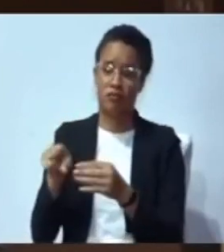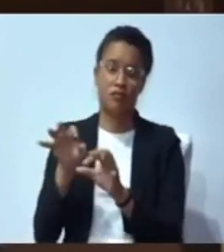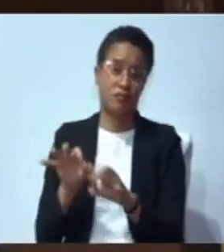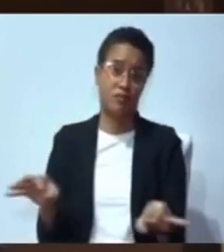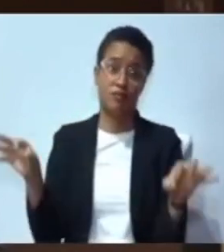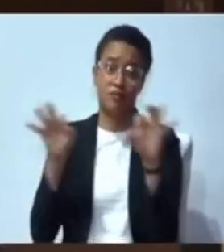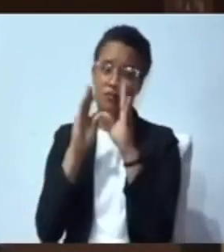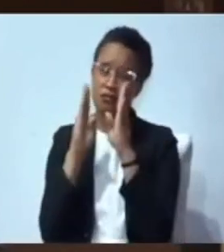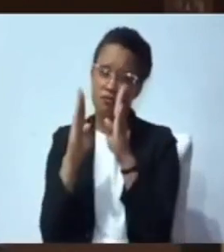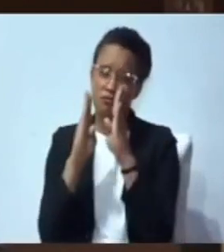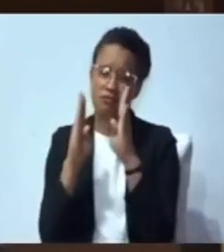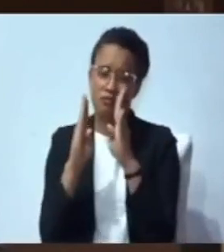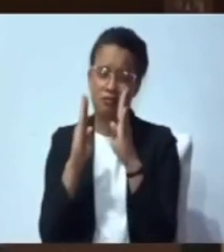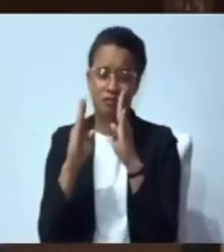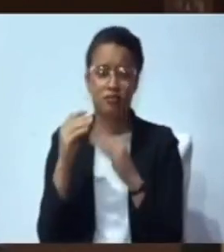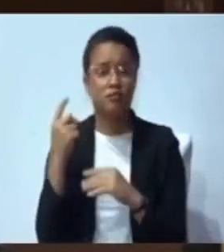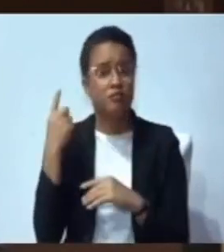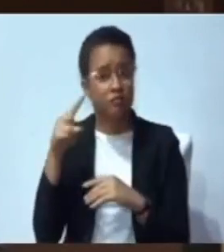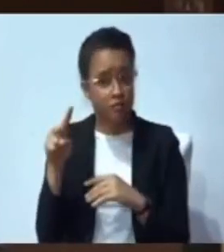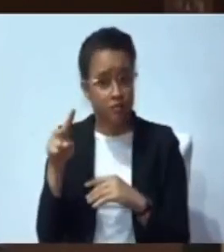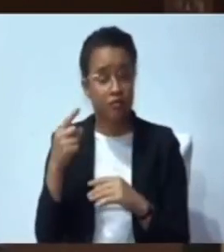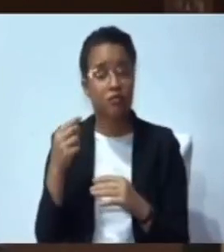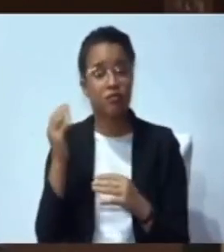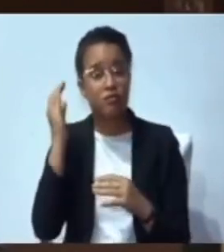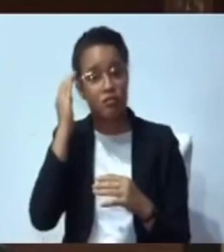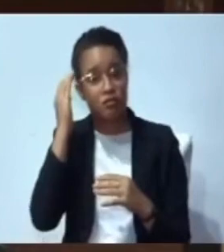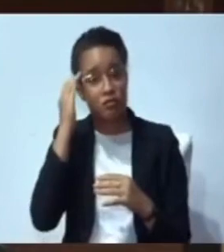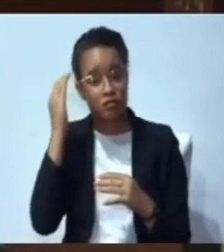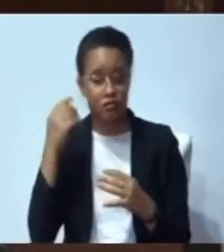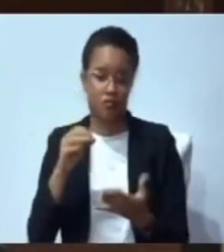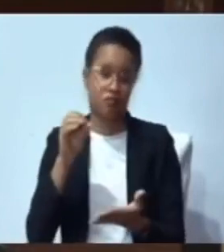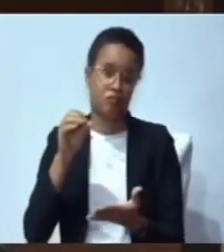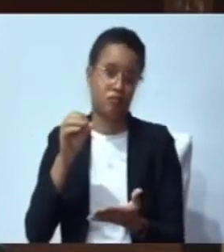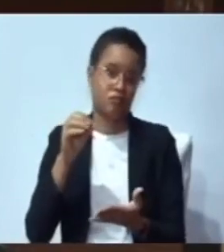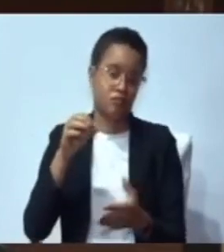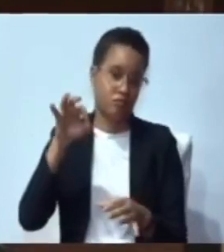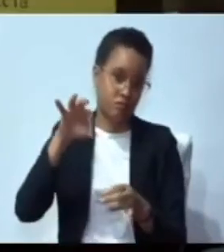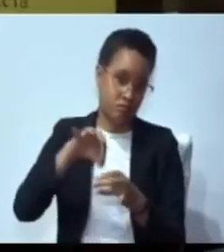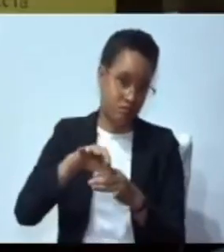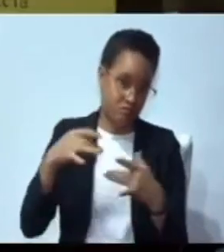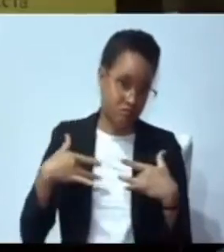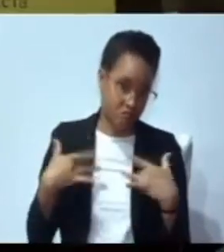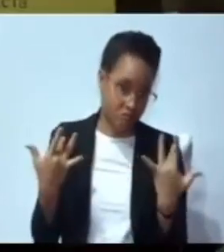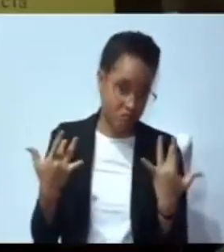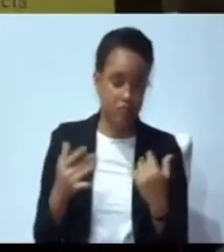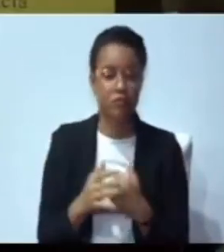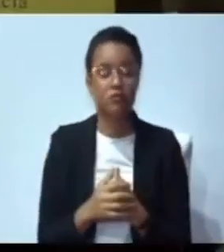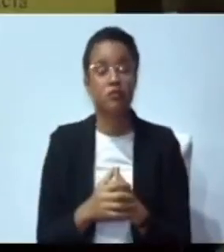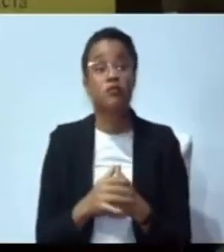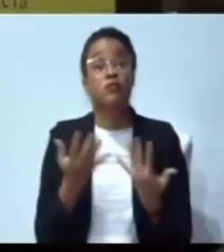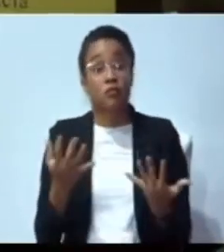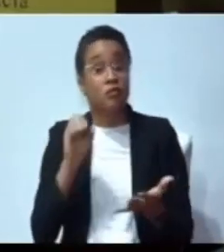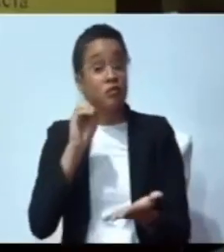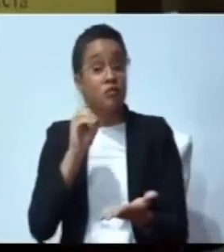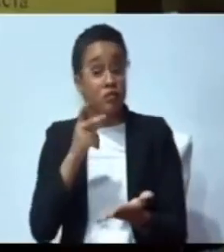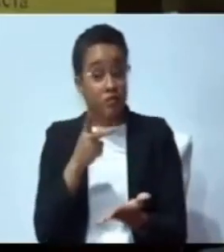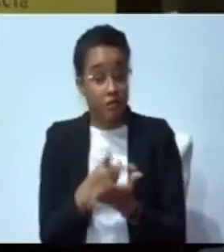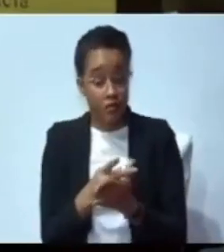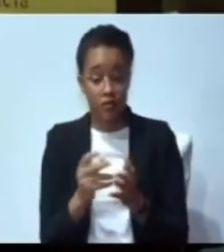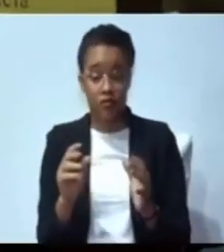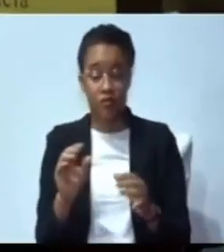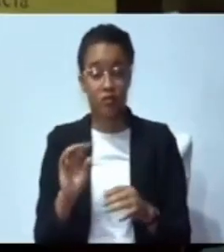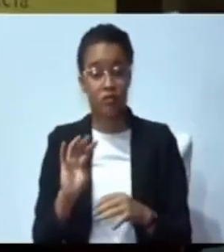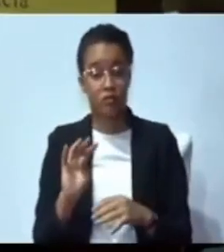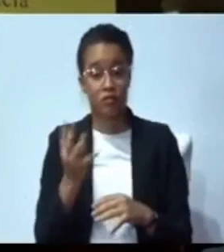para que sepamos qué es lo que estamos votando. Adelante. Entonces, con la aprobación de este cuarto grupo de